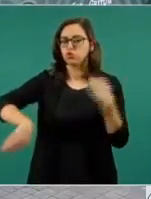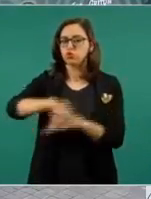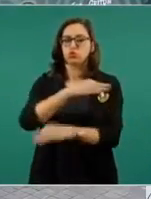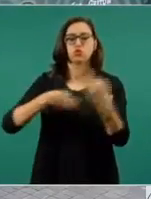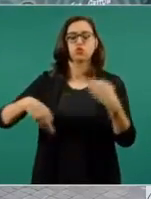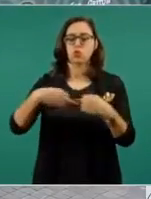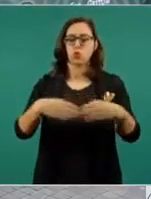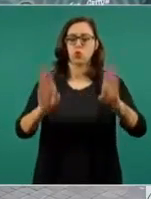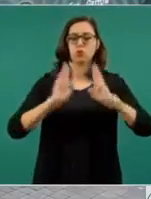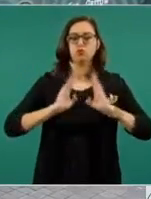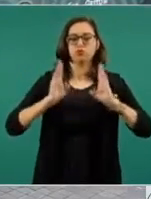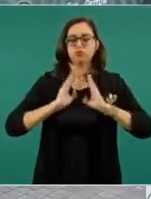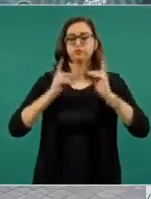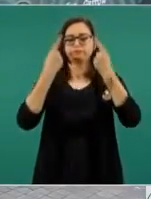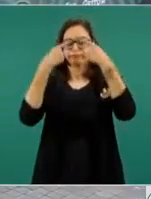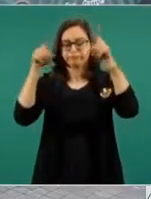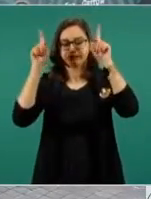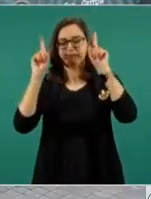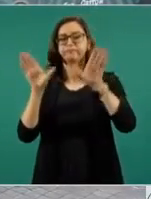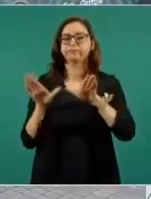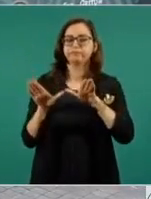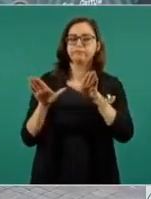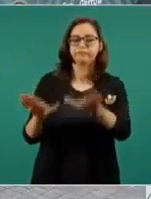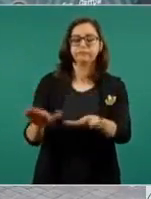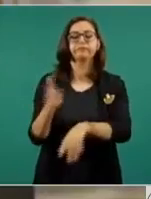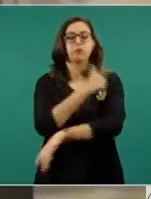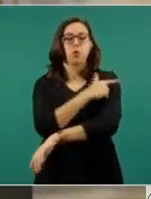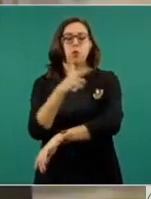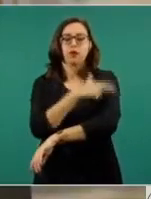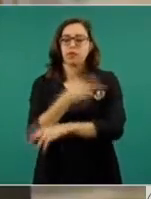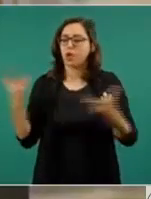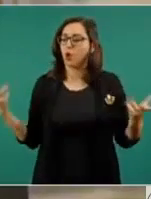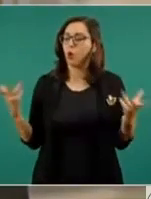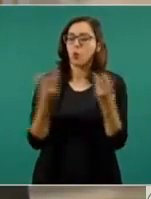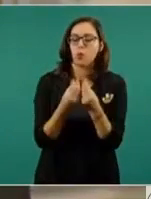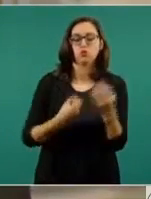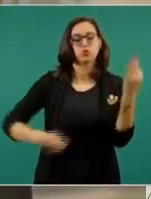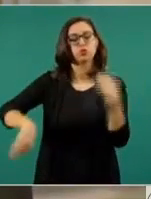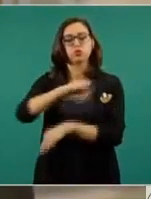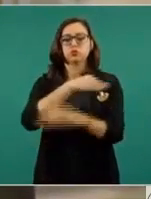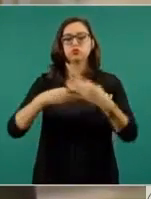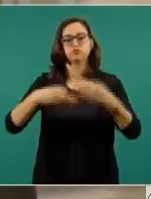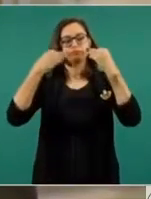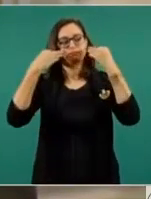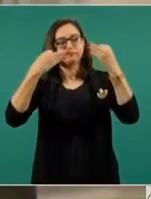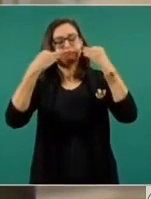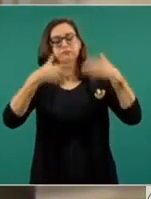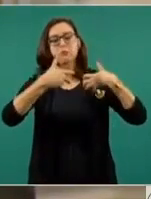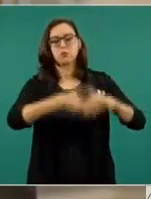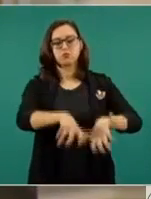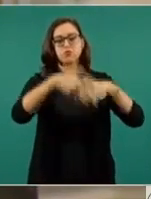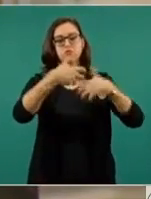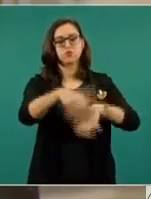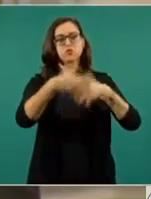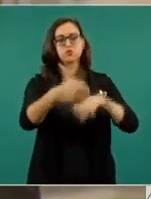del Ejército, Armada, Fuerza Aérea y Guardia Nacional marcharán presentando al pueblo